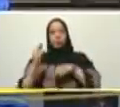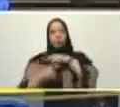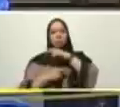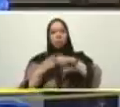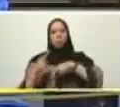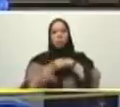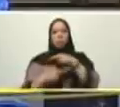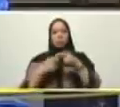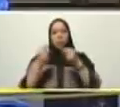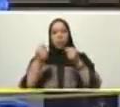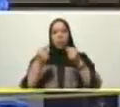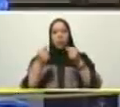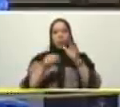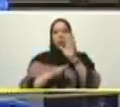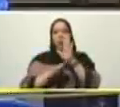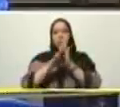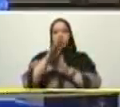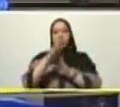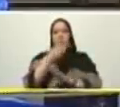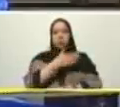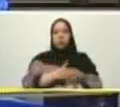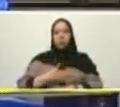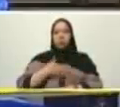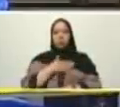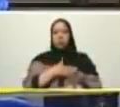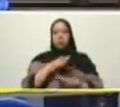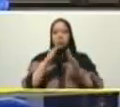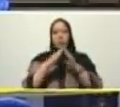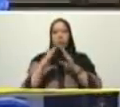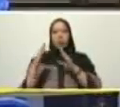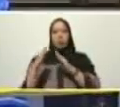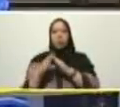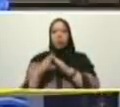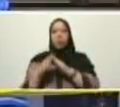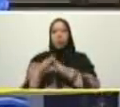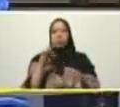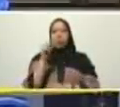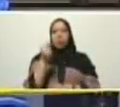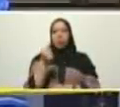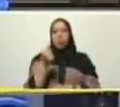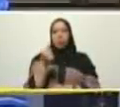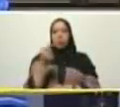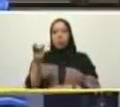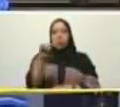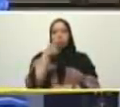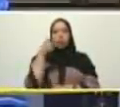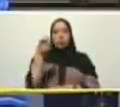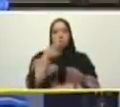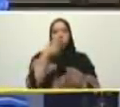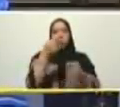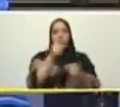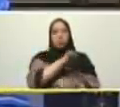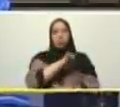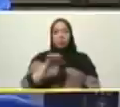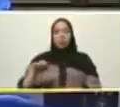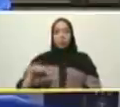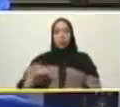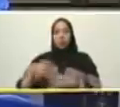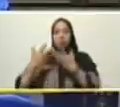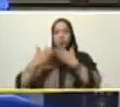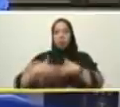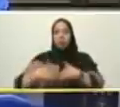financiero de la gran misión vivienda Venezuela con un método de captación de fuentes privadas de recursos